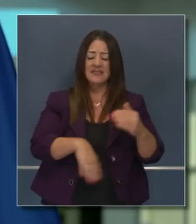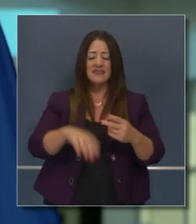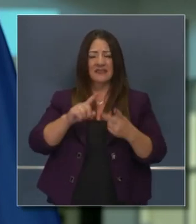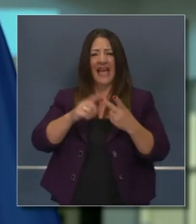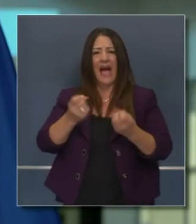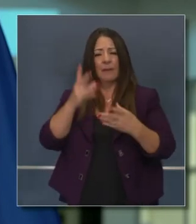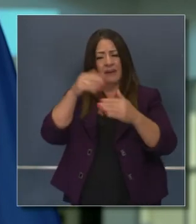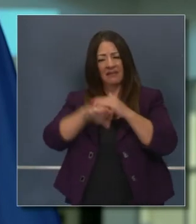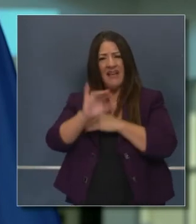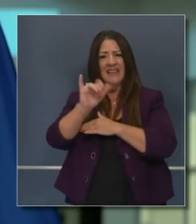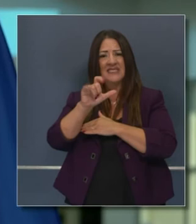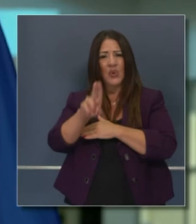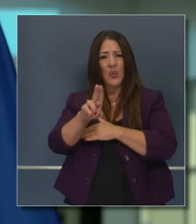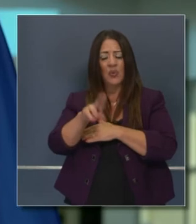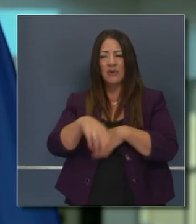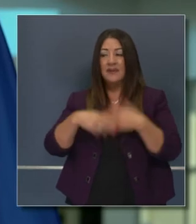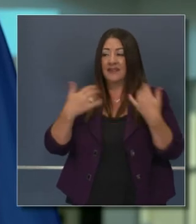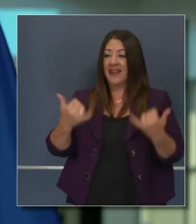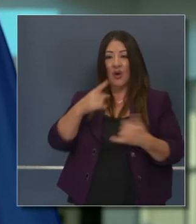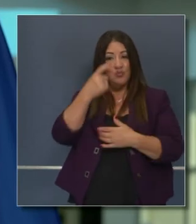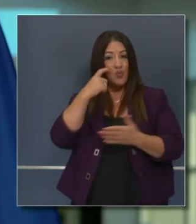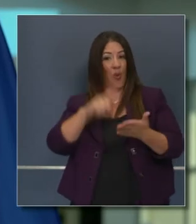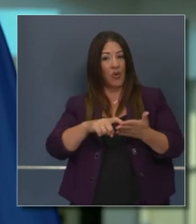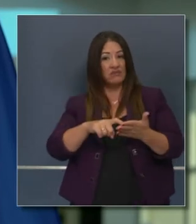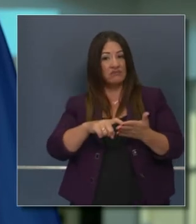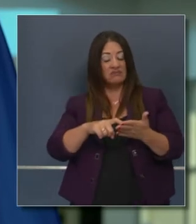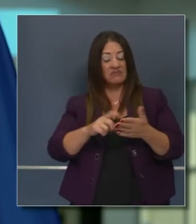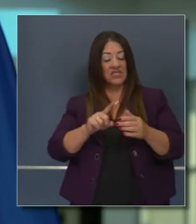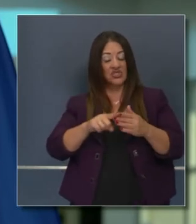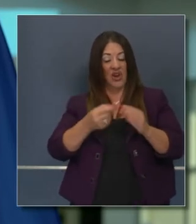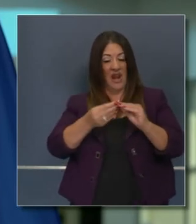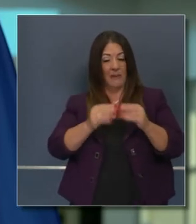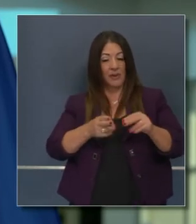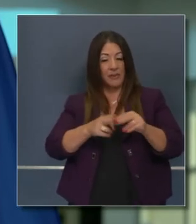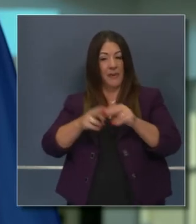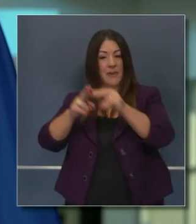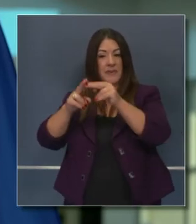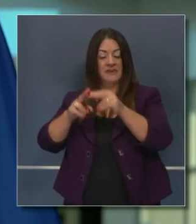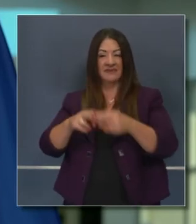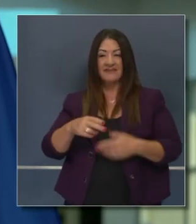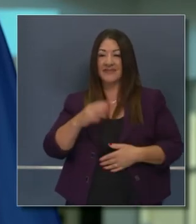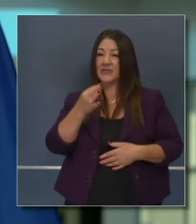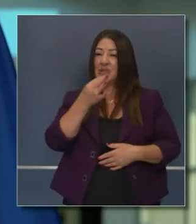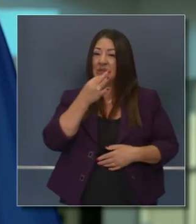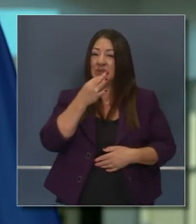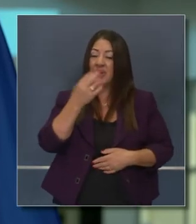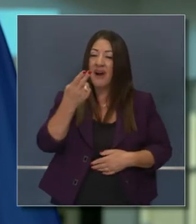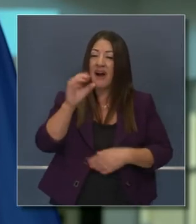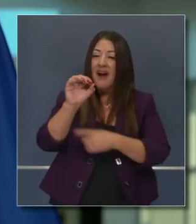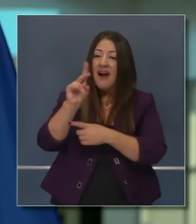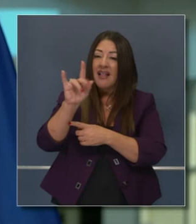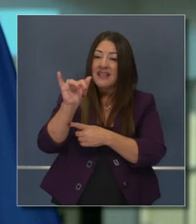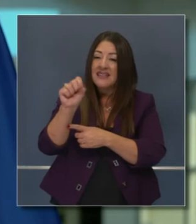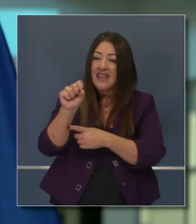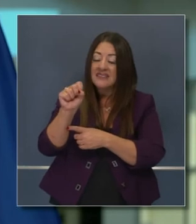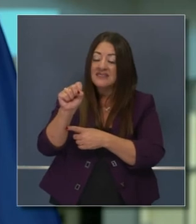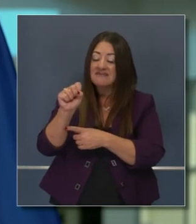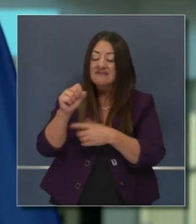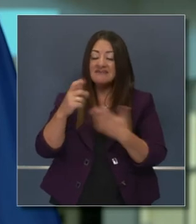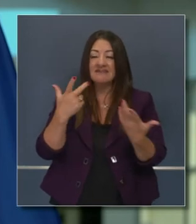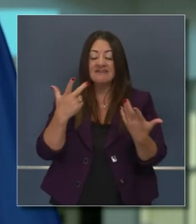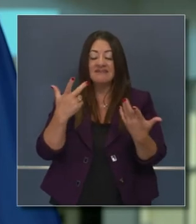unidades de cuidados intensivos en California comienzan a ascender otra vez. Y con los días feriados ante nosotros